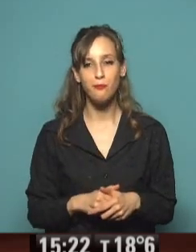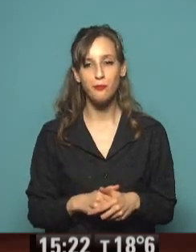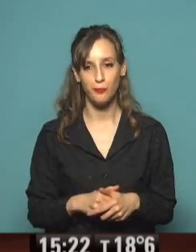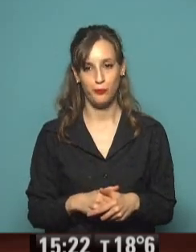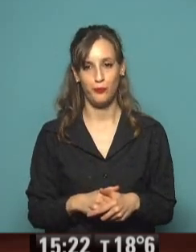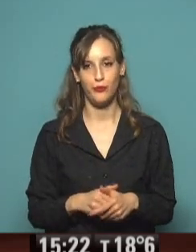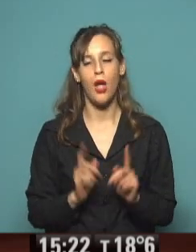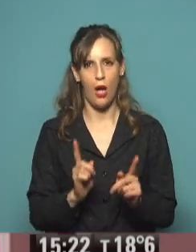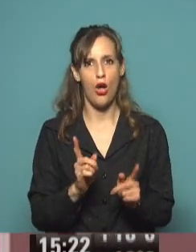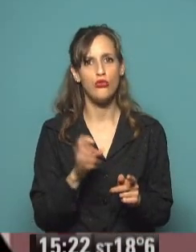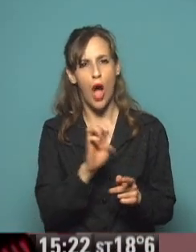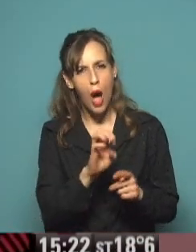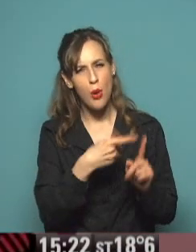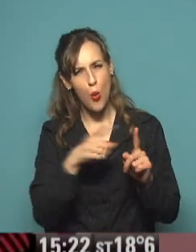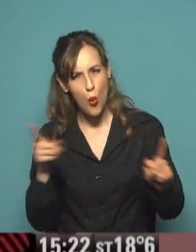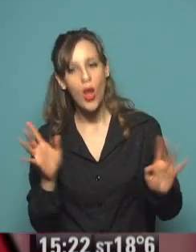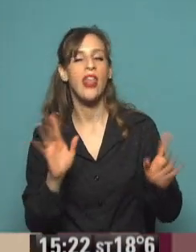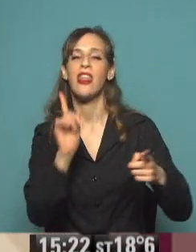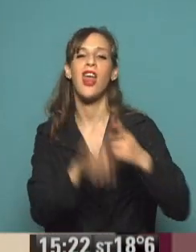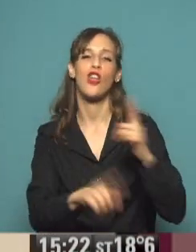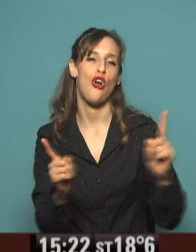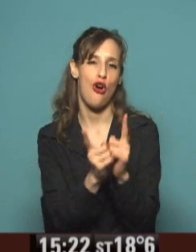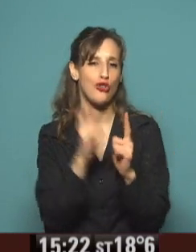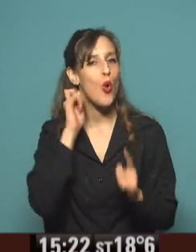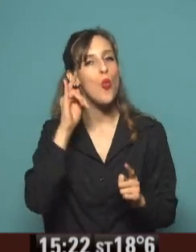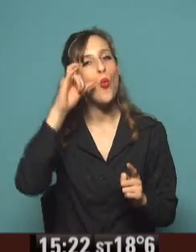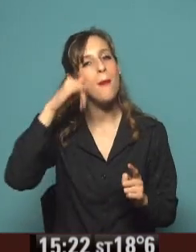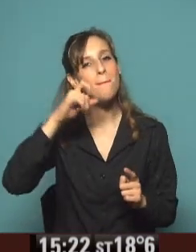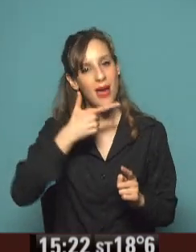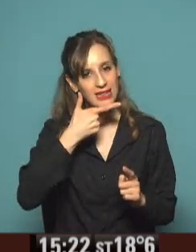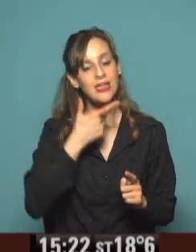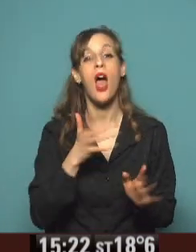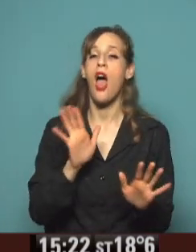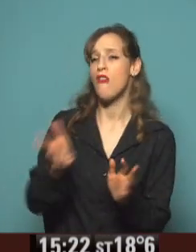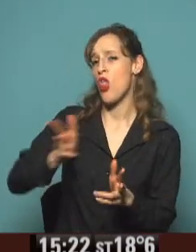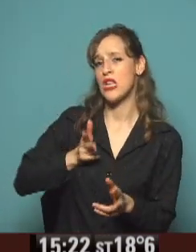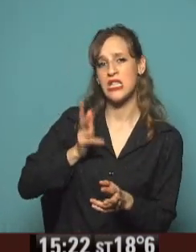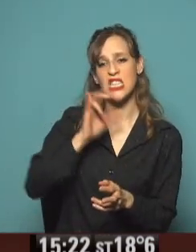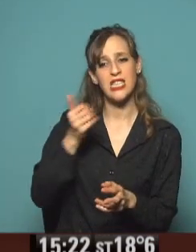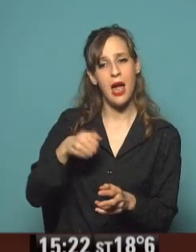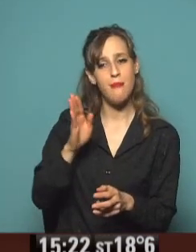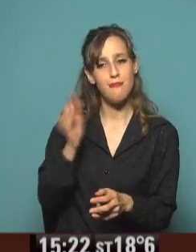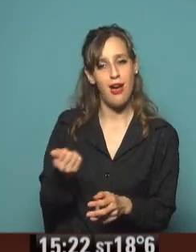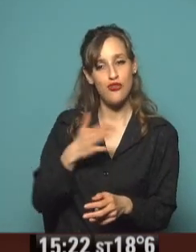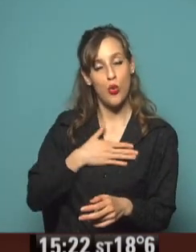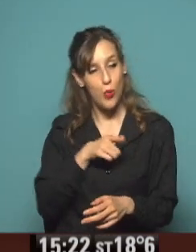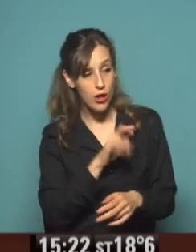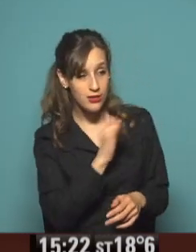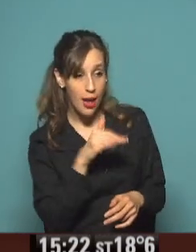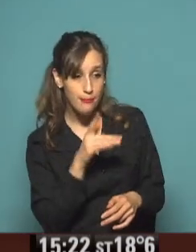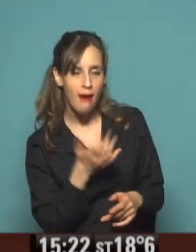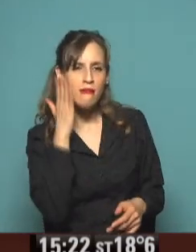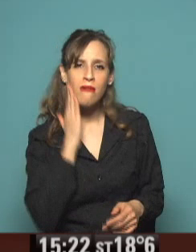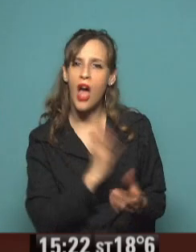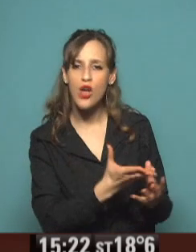Montero, Goyechea y la Corte. Pero puedes llamarme Güemes. Y usted puede llamarme Zamba. Zamba, necesito tu